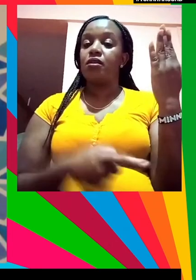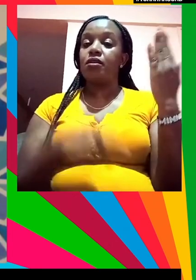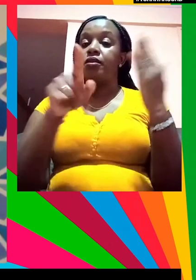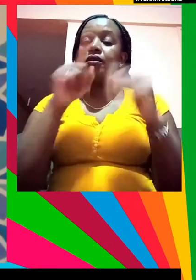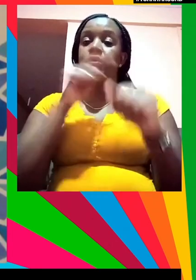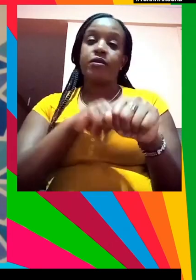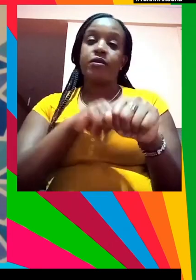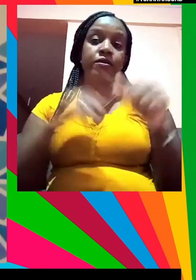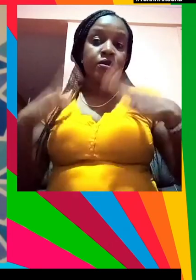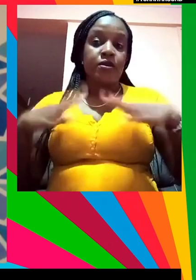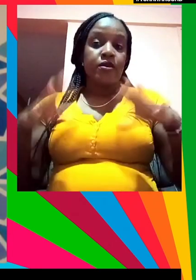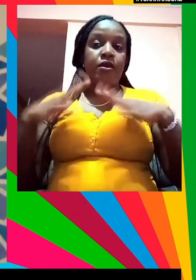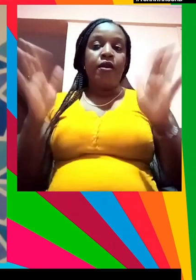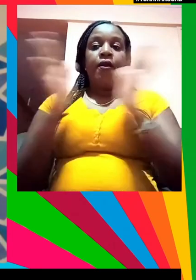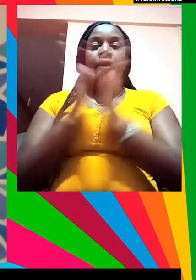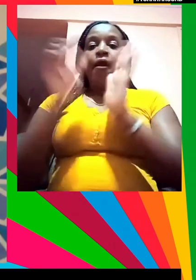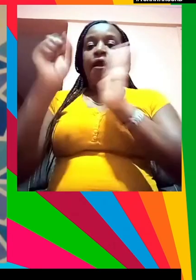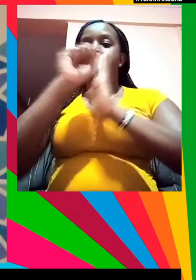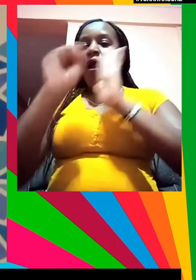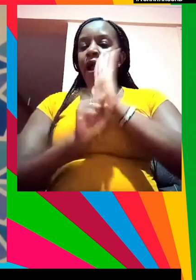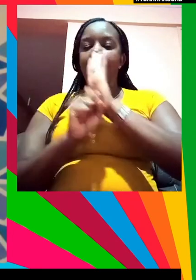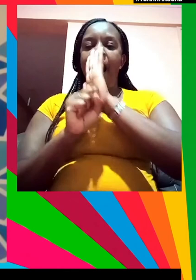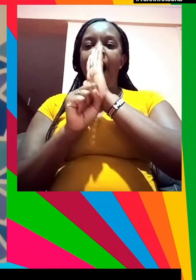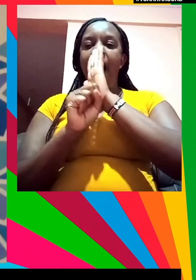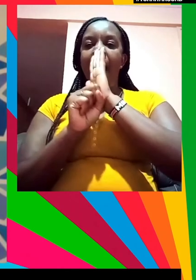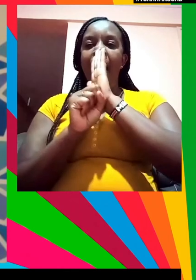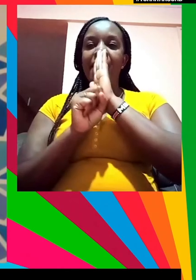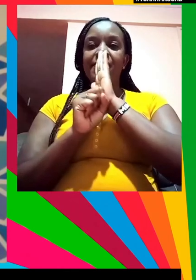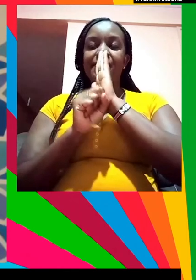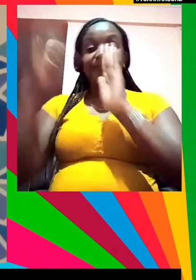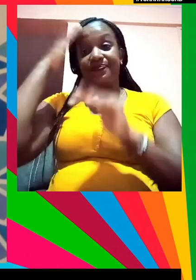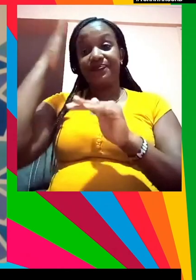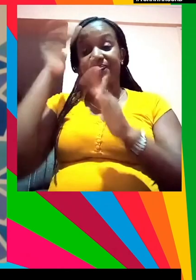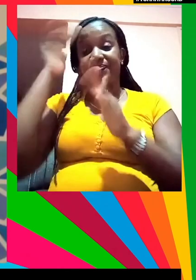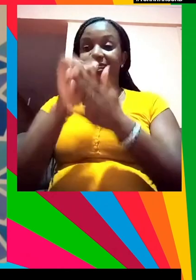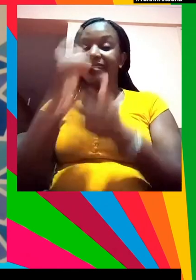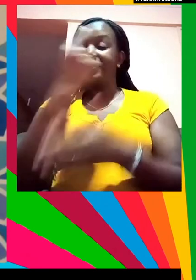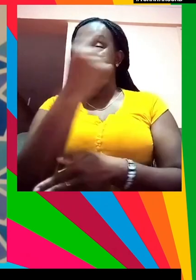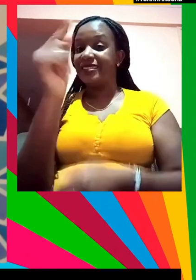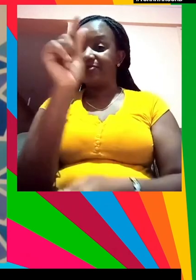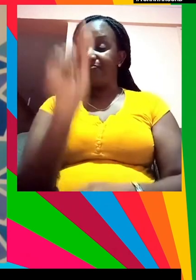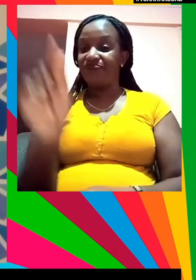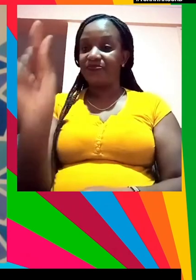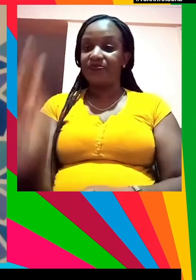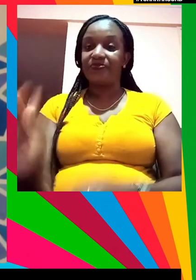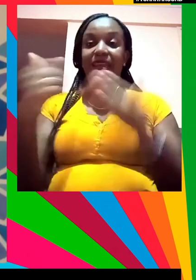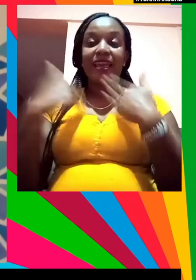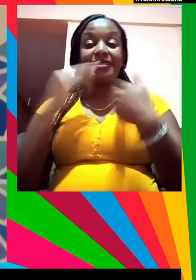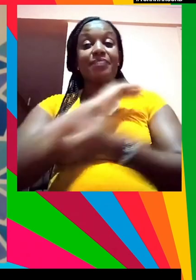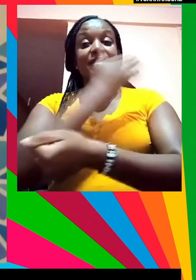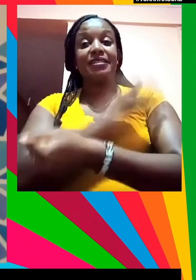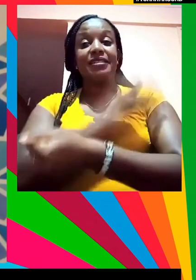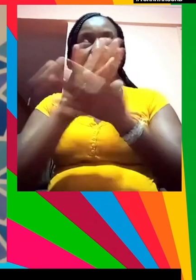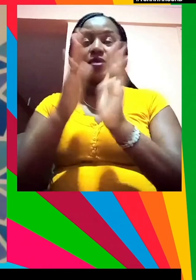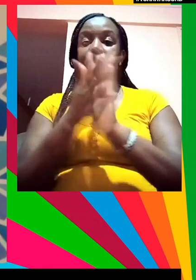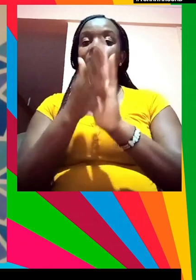la gente con autoridad actores estatales no estatales saben que las personas tienen la capacidad de ser activistas hoy en